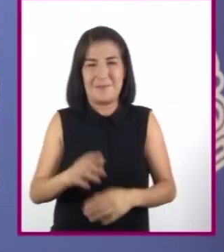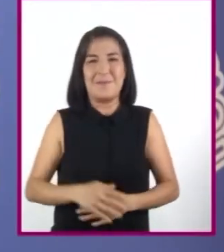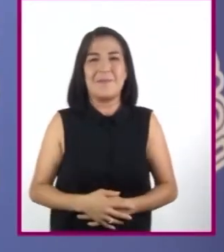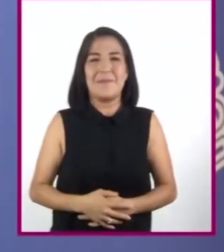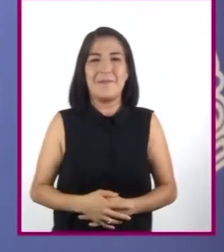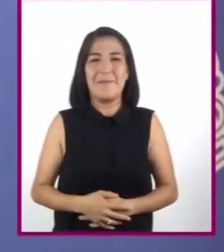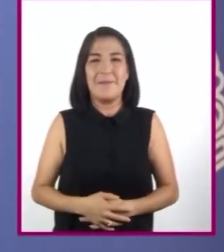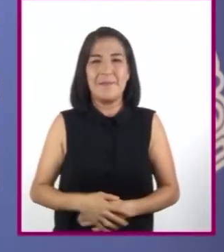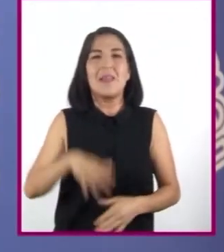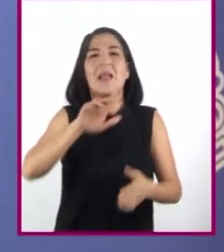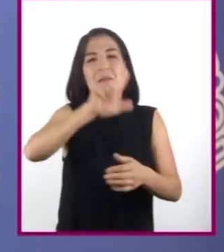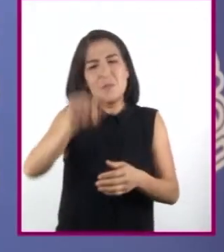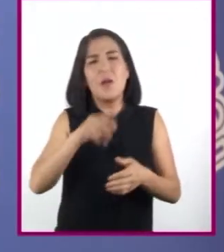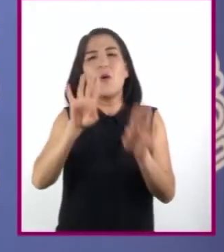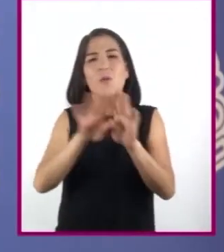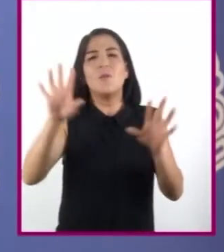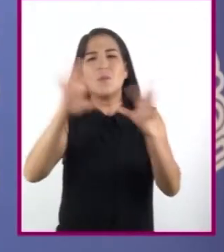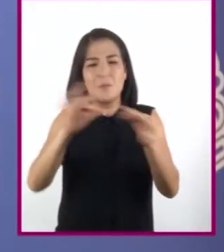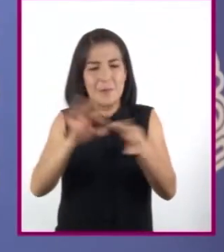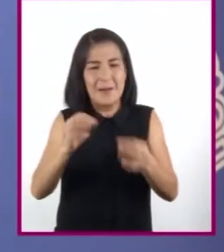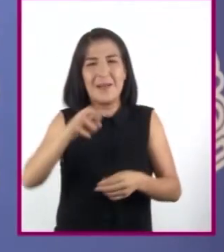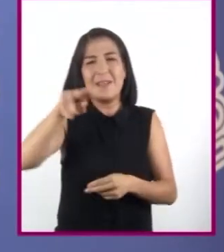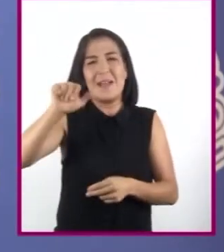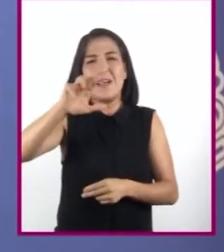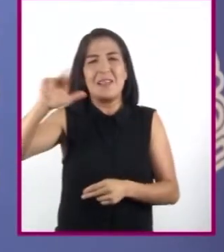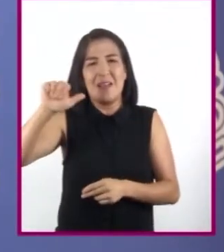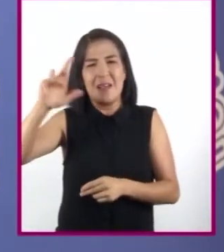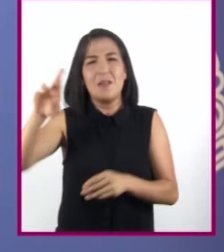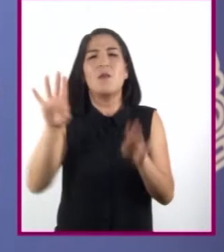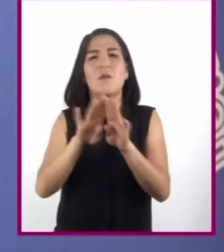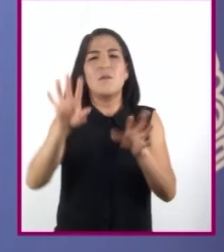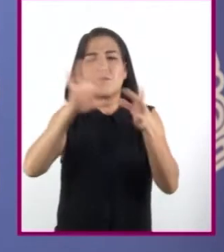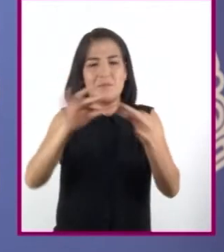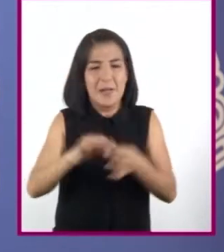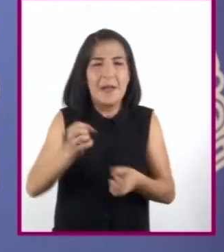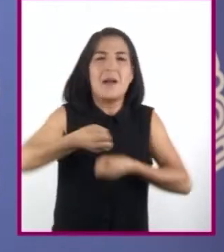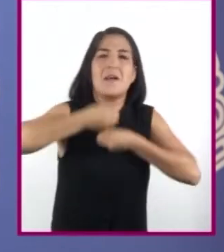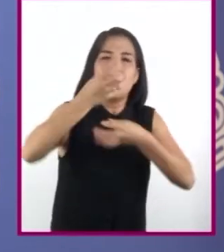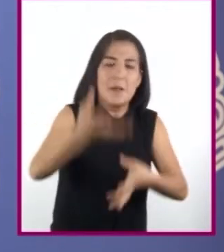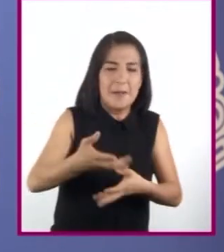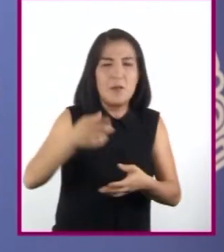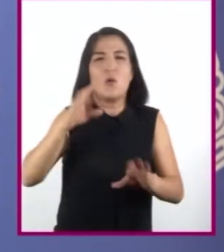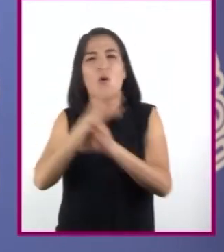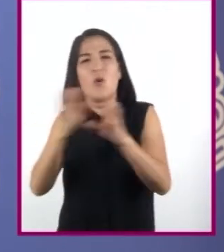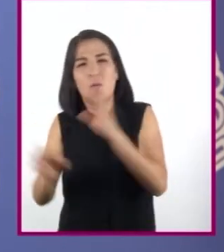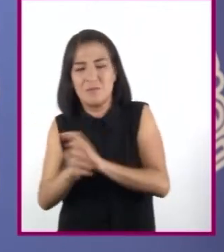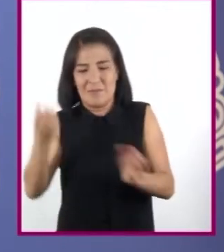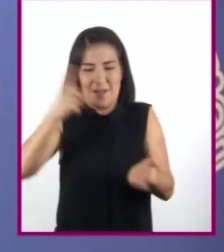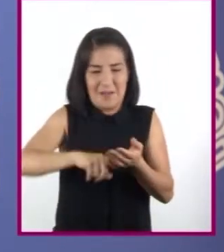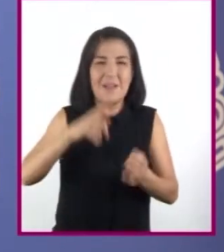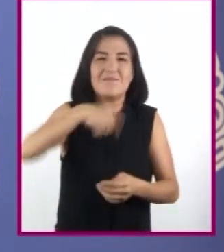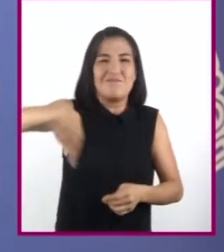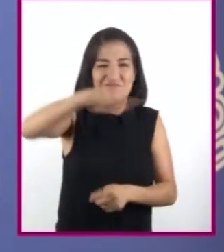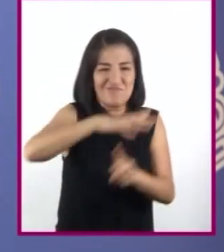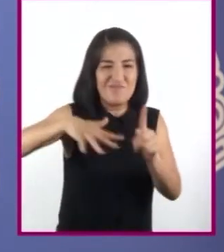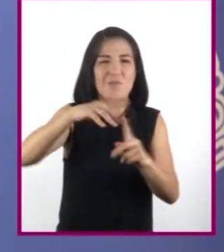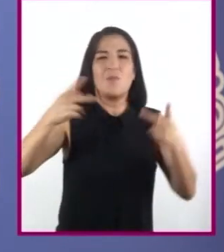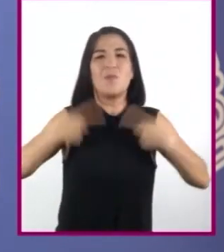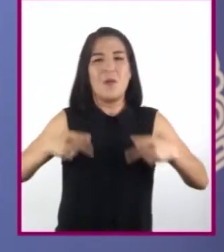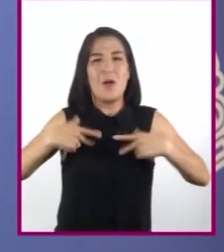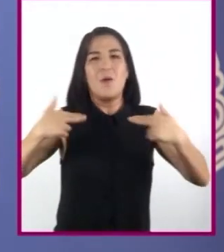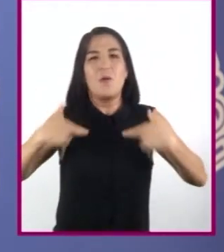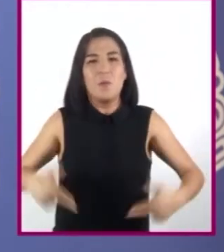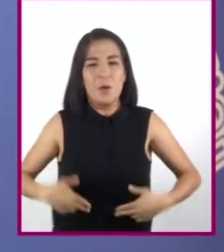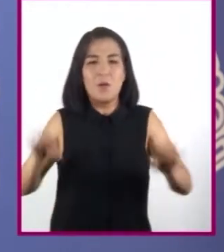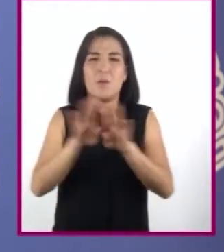Las narraciones nos ayudan a comprender mejor los acontecimientos, hechos o situaciones que se han dado en la humanidad y entender mejor